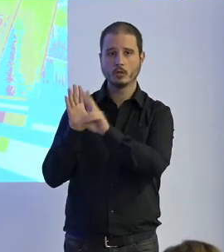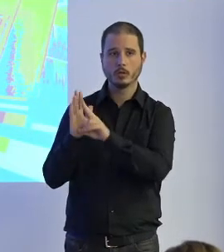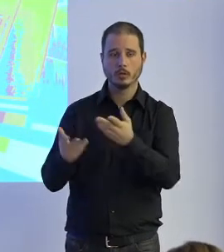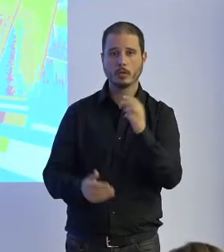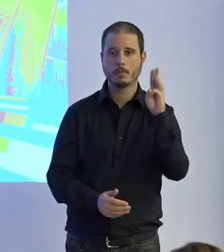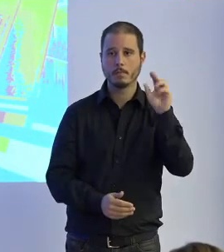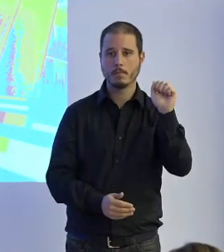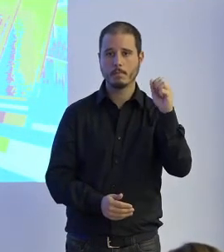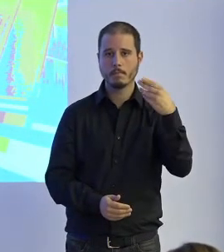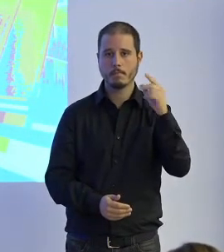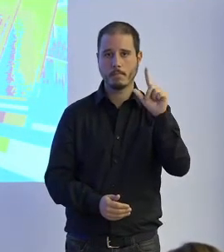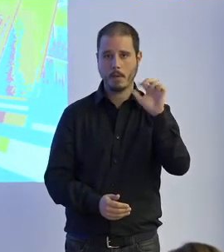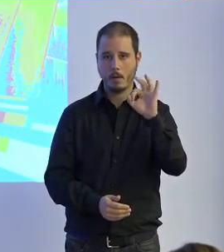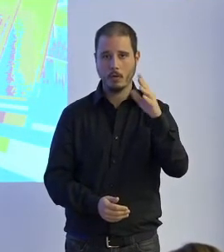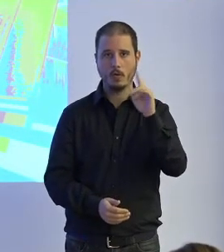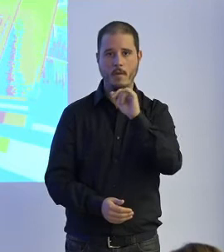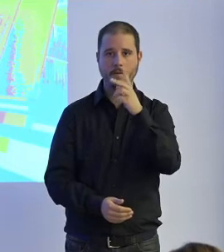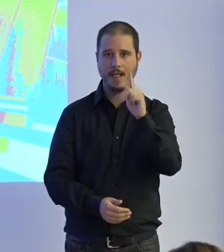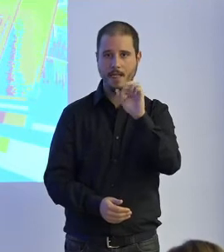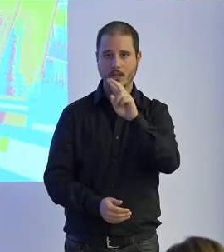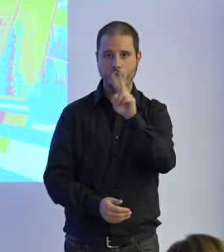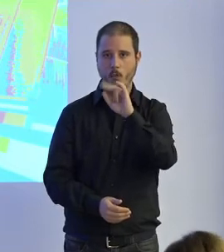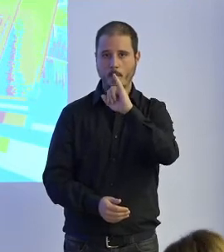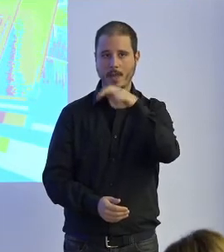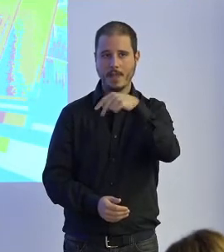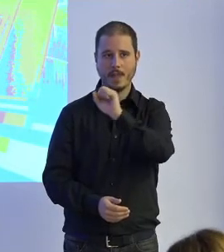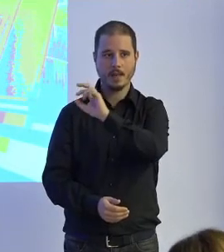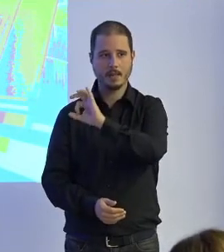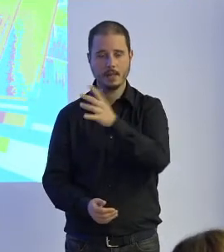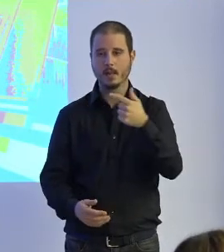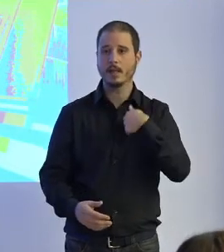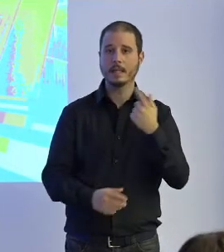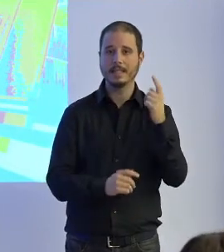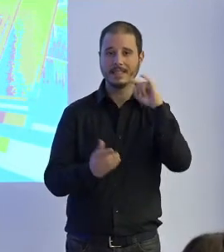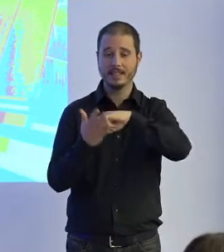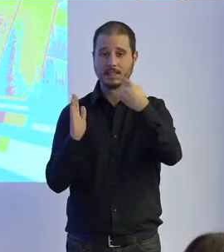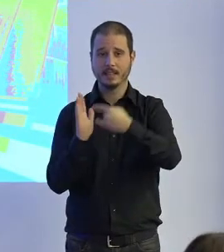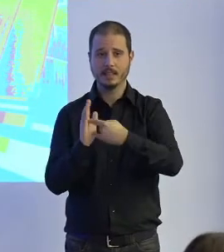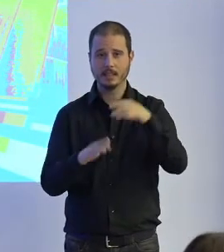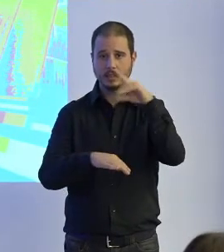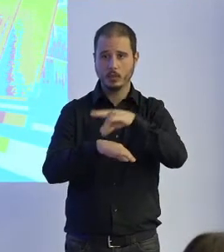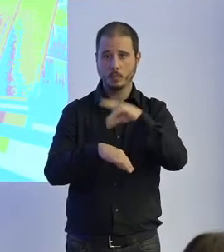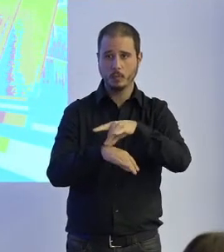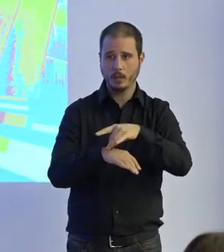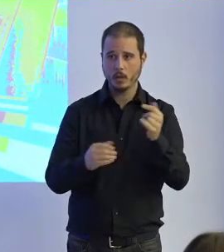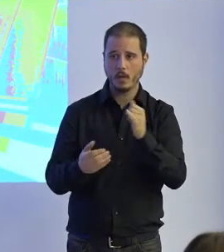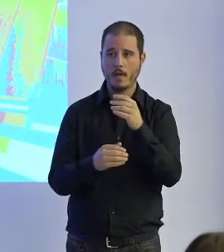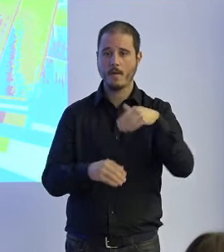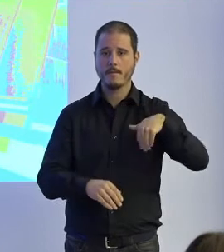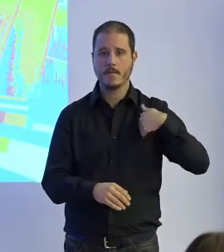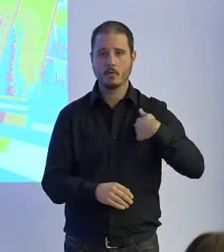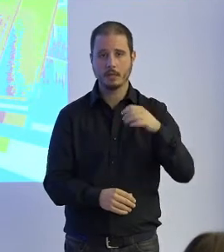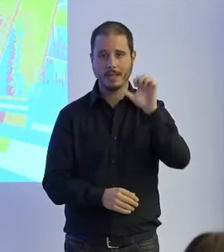Pablo Francisco Viñas es ingeniero biomédico por la Universidad Nacional de Entre Ríos Facultad de Bioingeniería Argentina